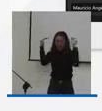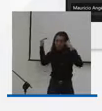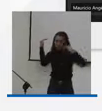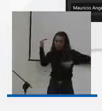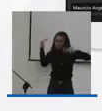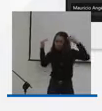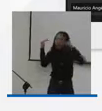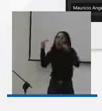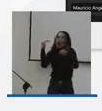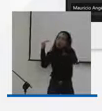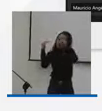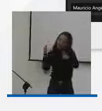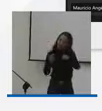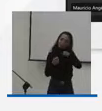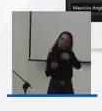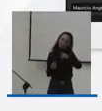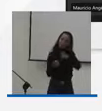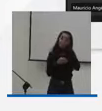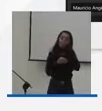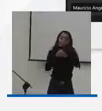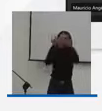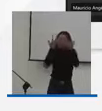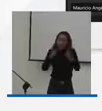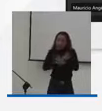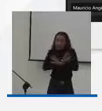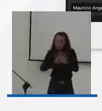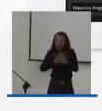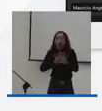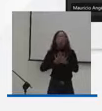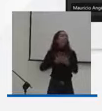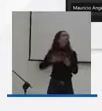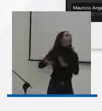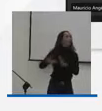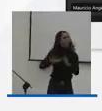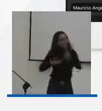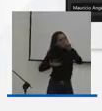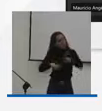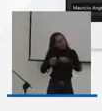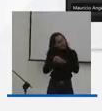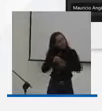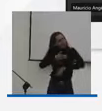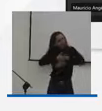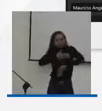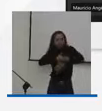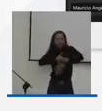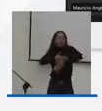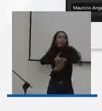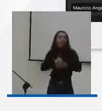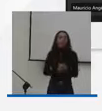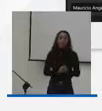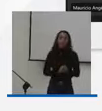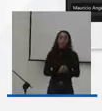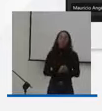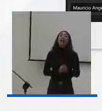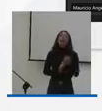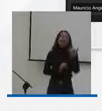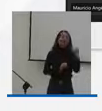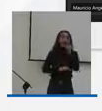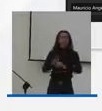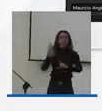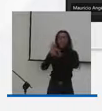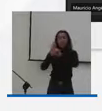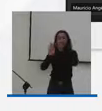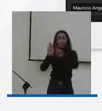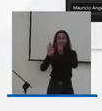la carrera. En ese sentido tenemos digamos articulado todo lo que traía la ley 181